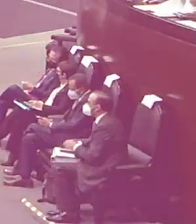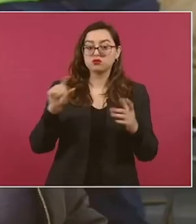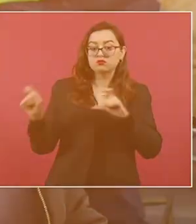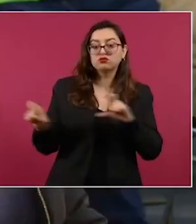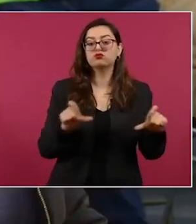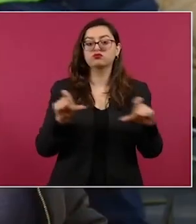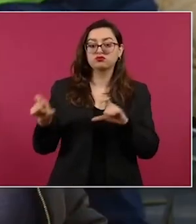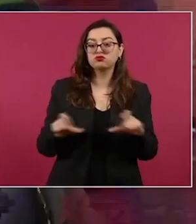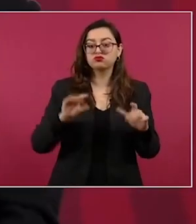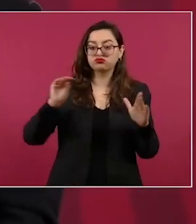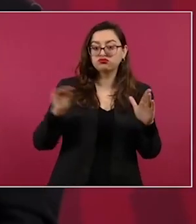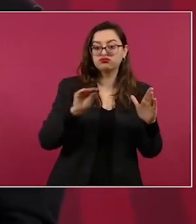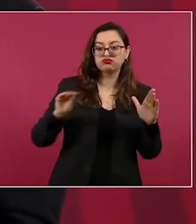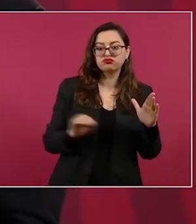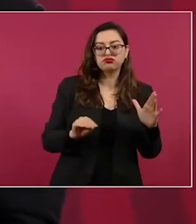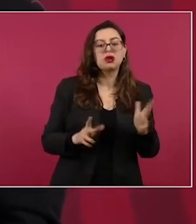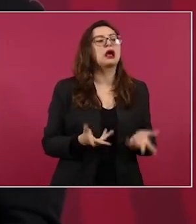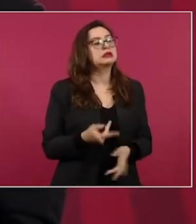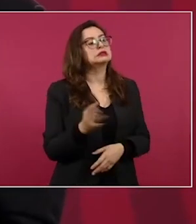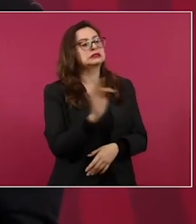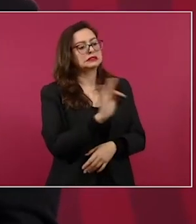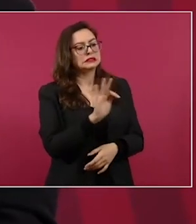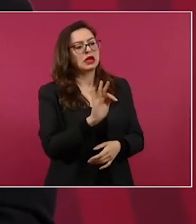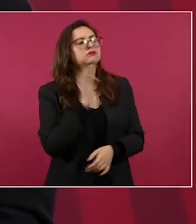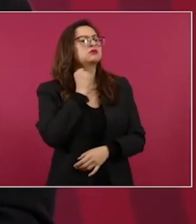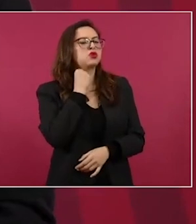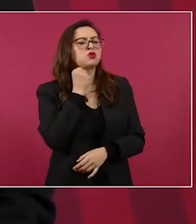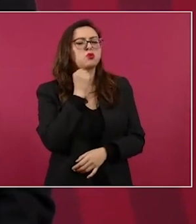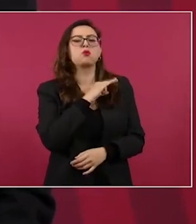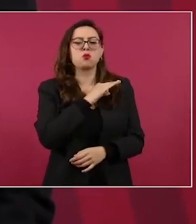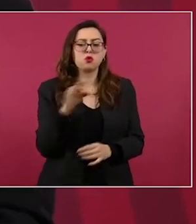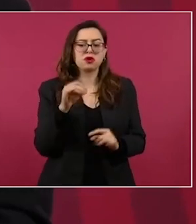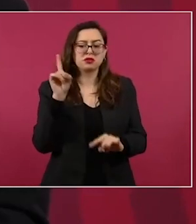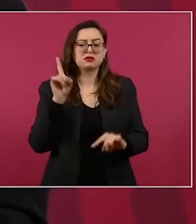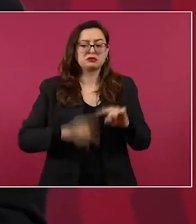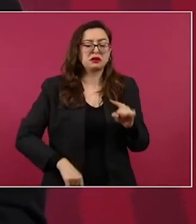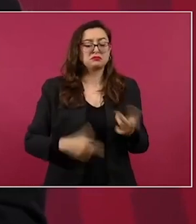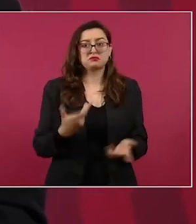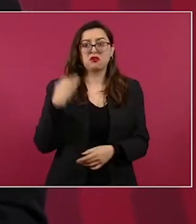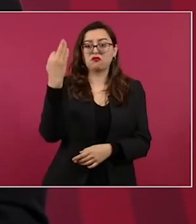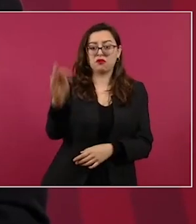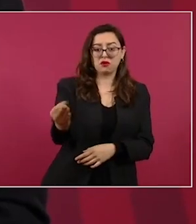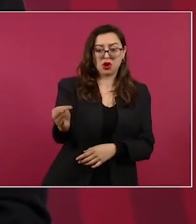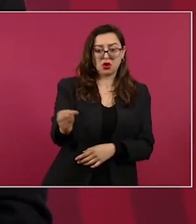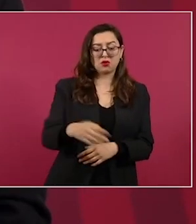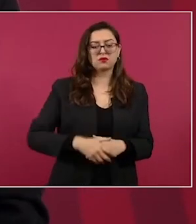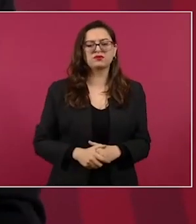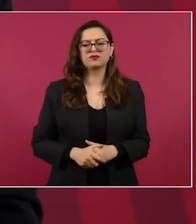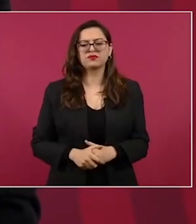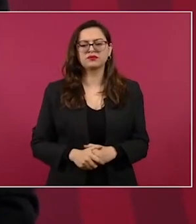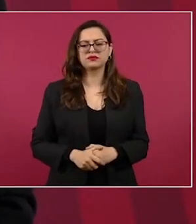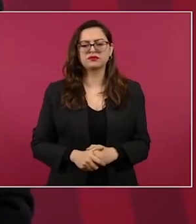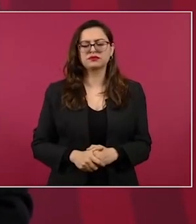Puede ser que ahora en el Senado se quite, si es hasta febrero, no le